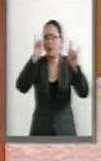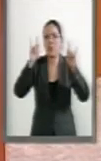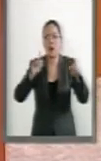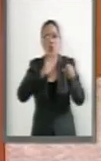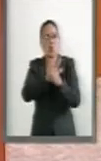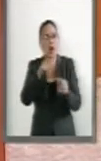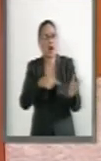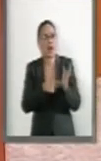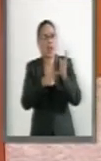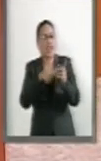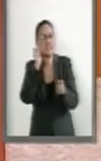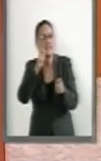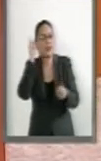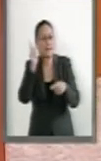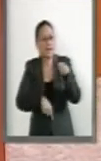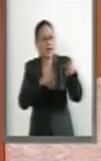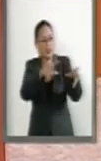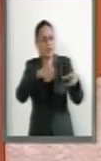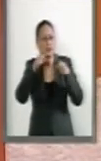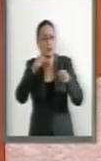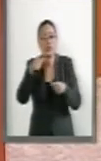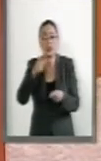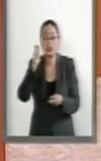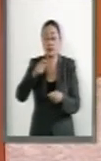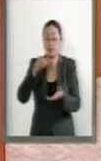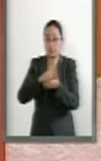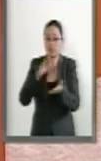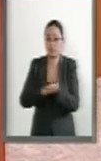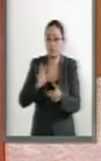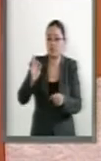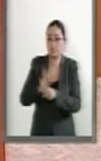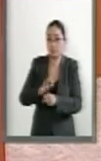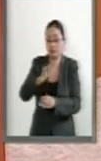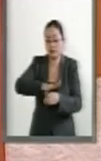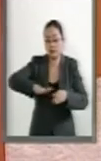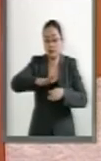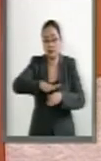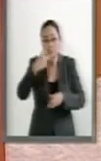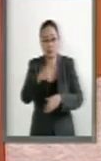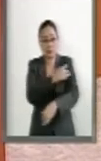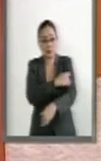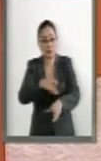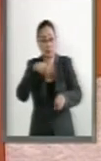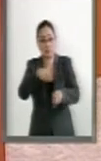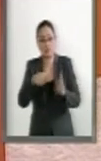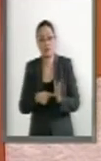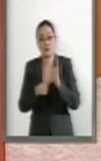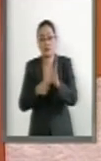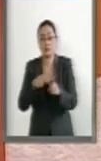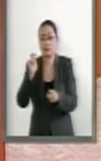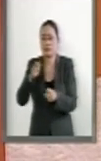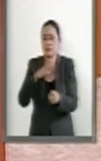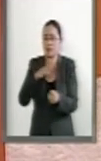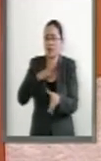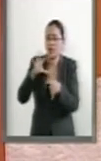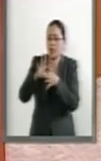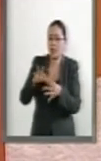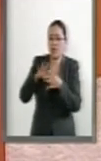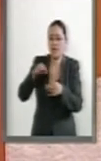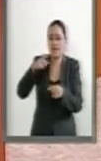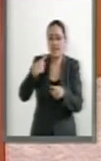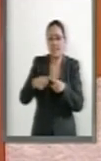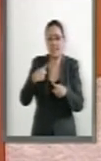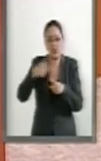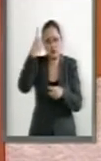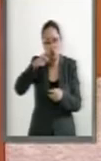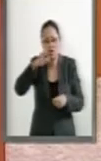derechos que se enajenan. Con esto, se garantiza la protección del núcleo familiar con referencia a la enajenación de los derechos parcelarios